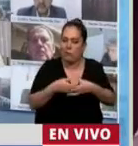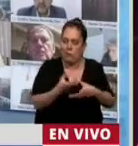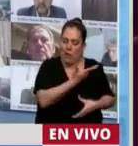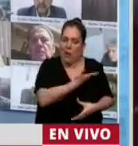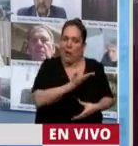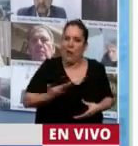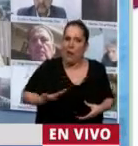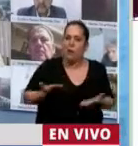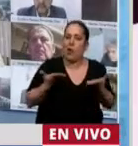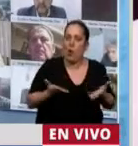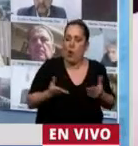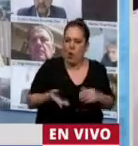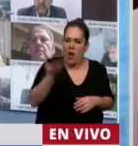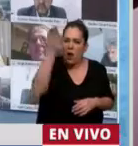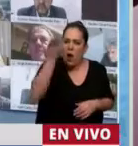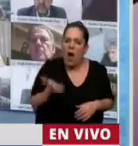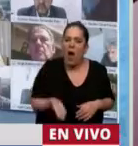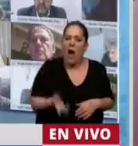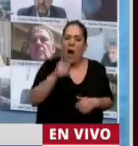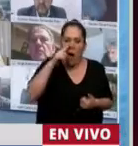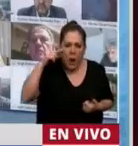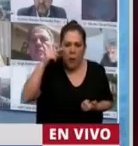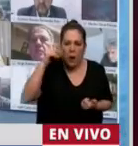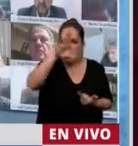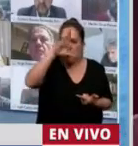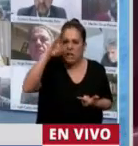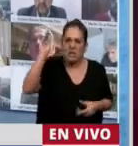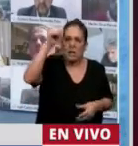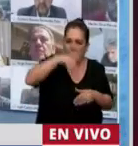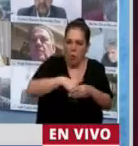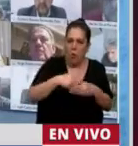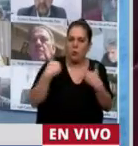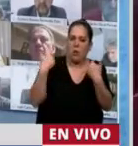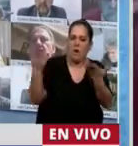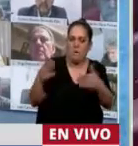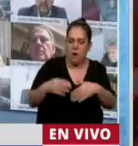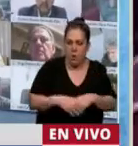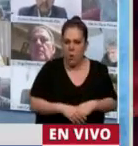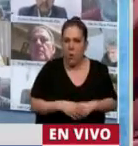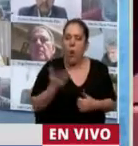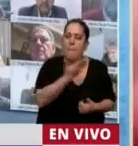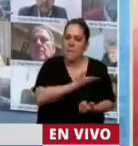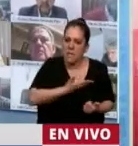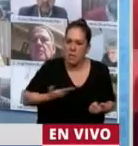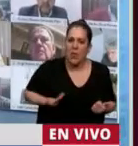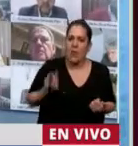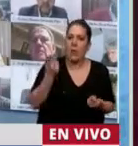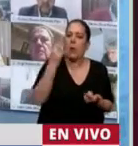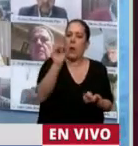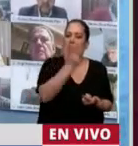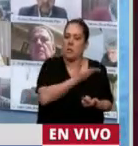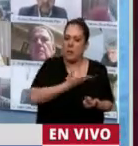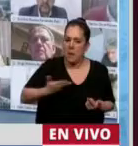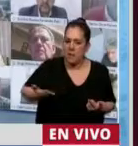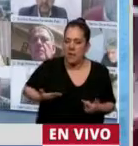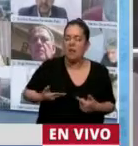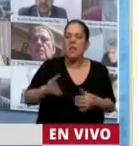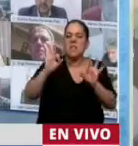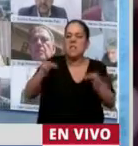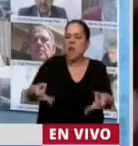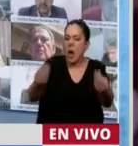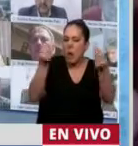esfuerzo fiscal importante por parte del Estado Nacional. Así como lo ha hecho en otros sectores de la actividad